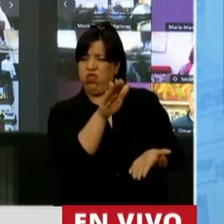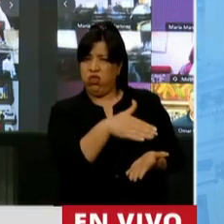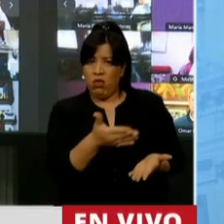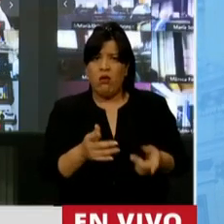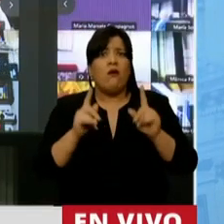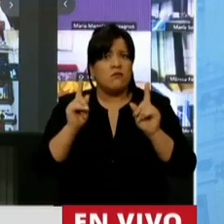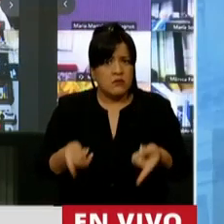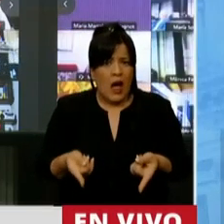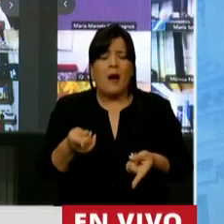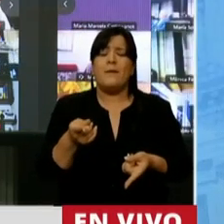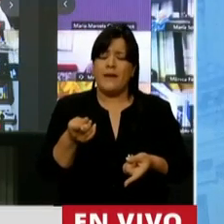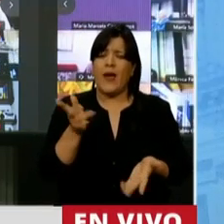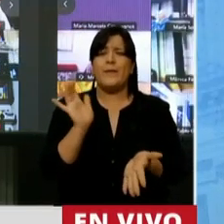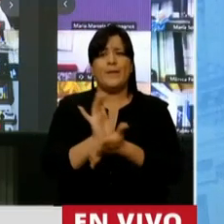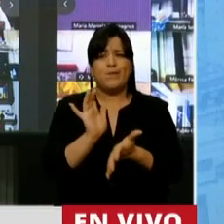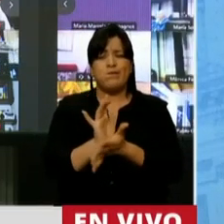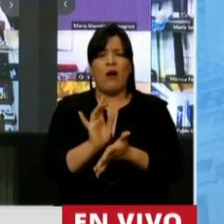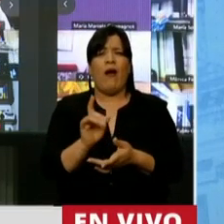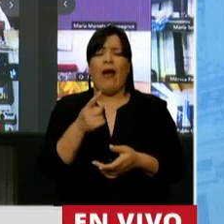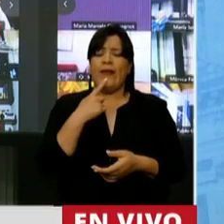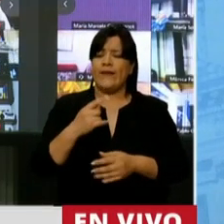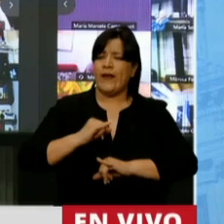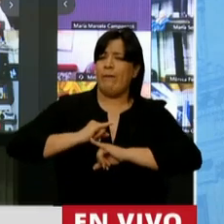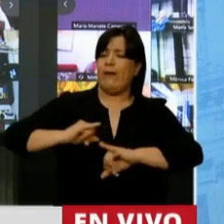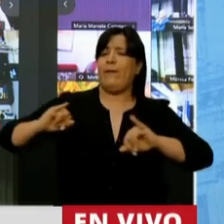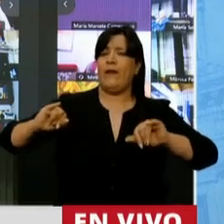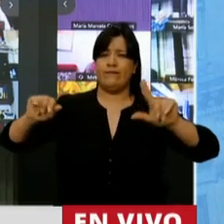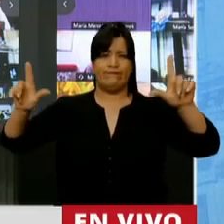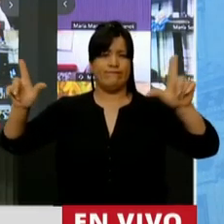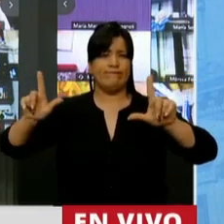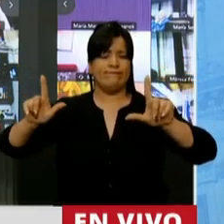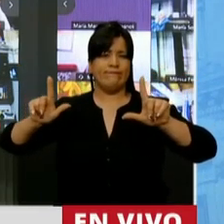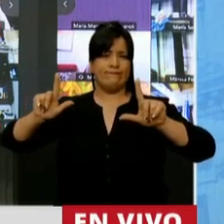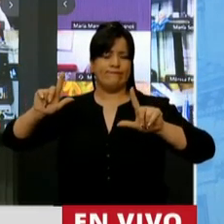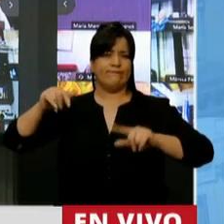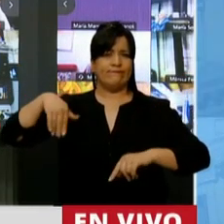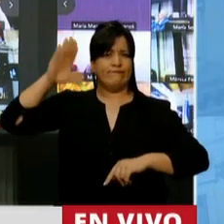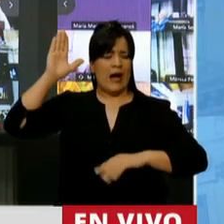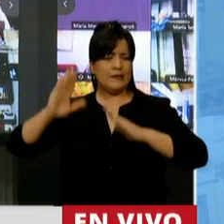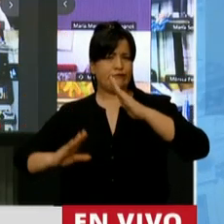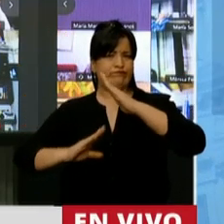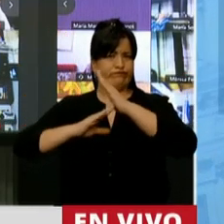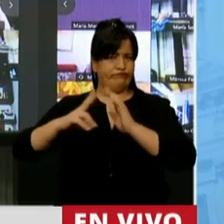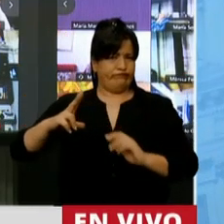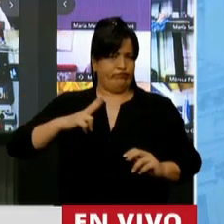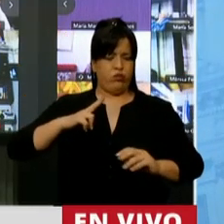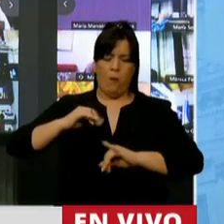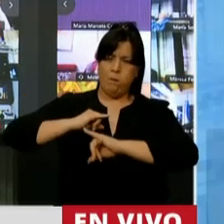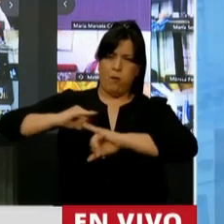también fue, de alguna manera, fogoneado por los medios hegemónicos de comunicación en la Argentina.